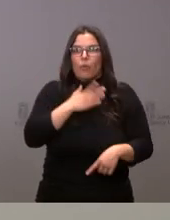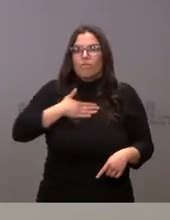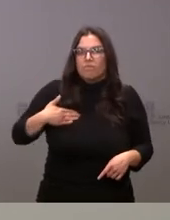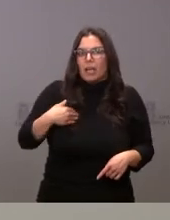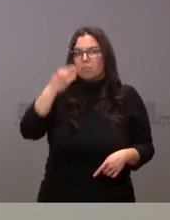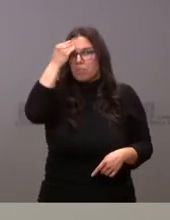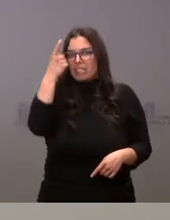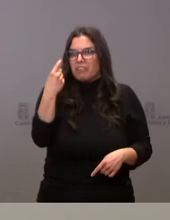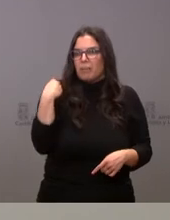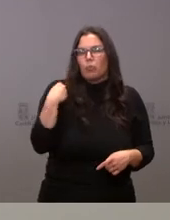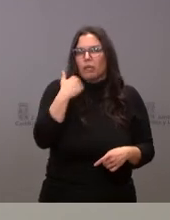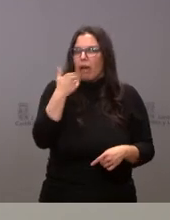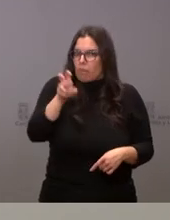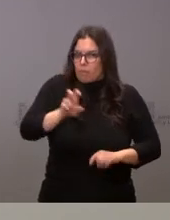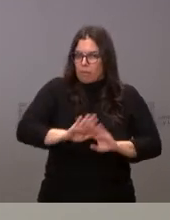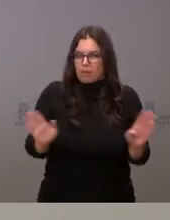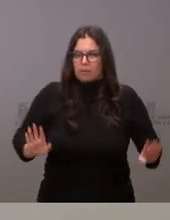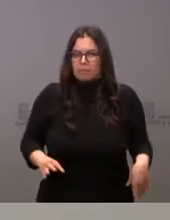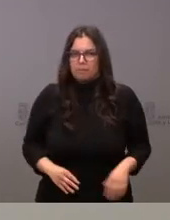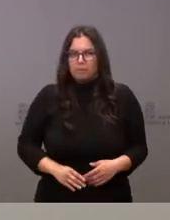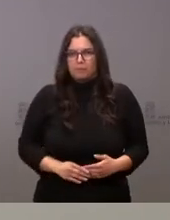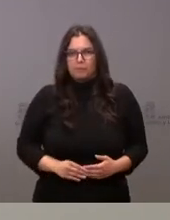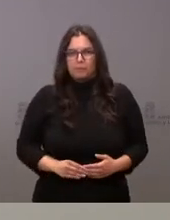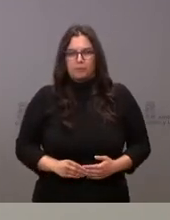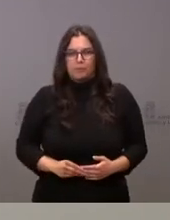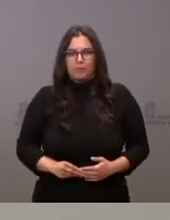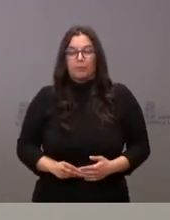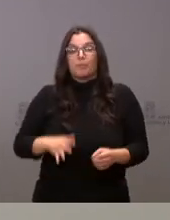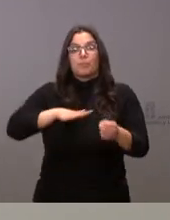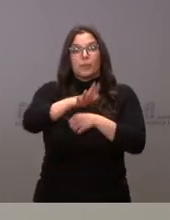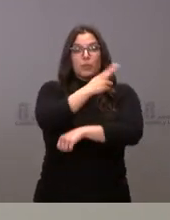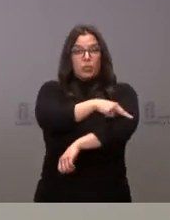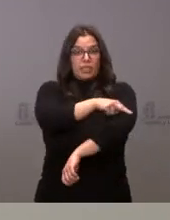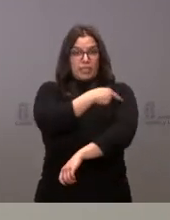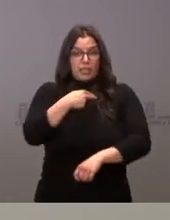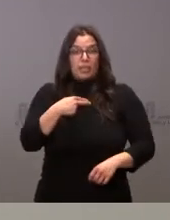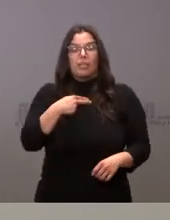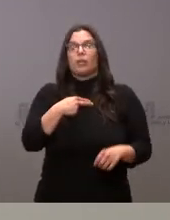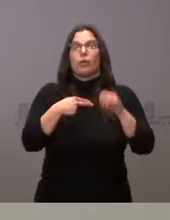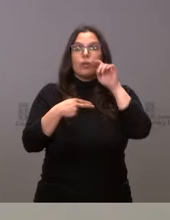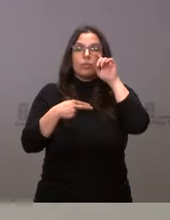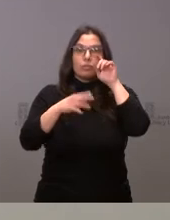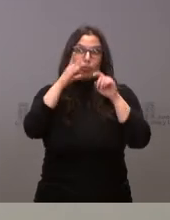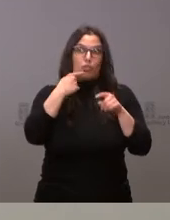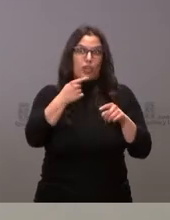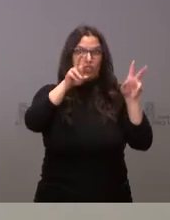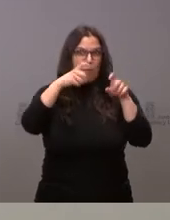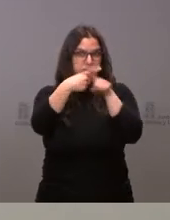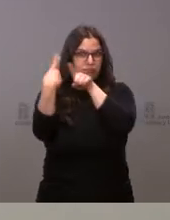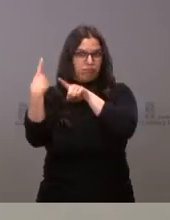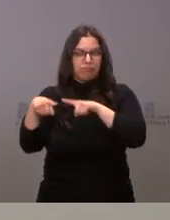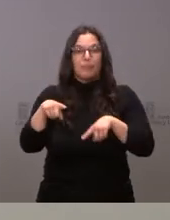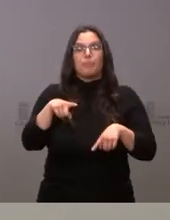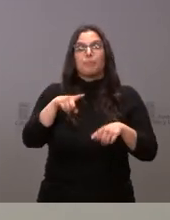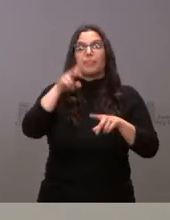oportuno realizar cualquier pregunta en relación con este asunto. En el ámbito sanitario, y de ahí comento esta diversidad de cuestiones, estamos